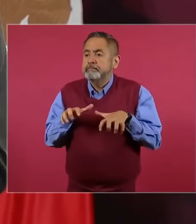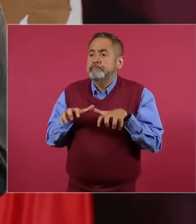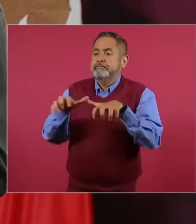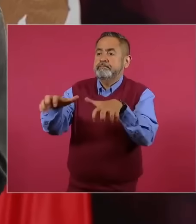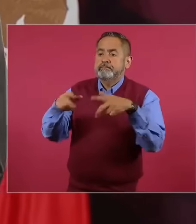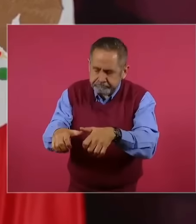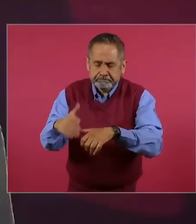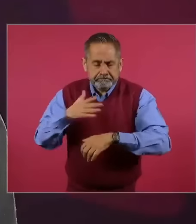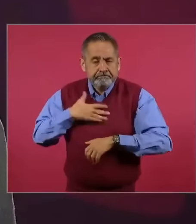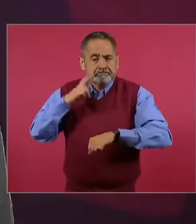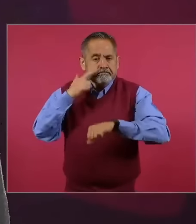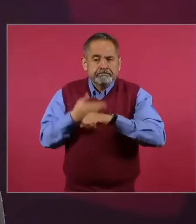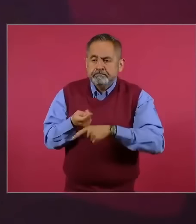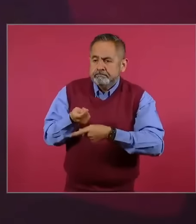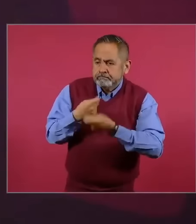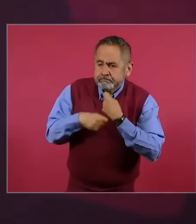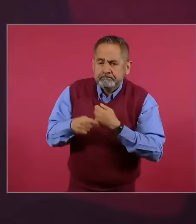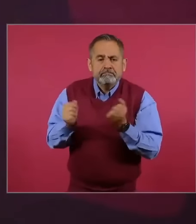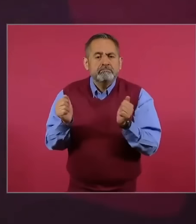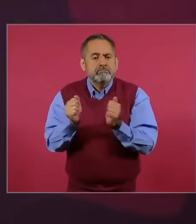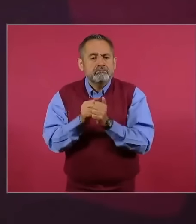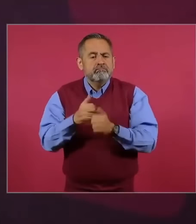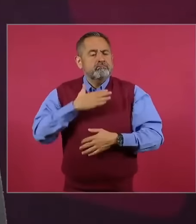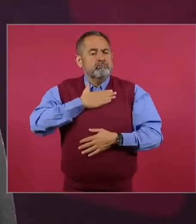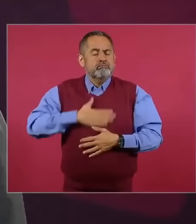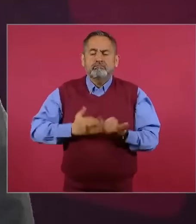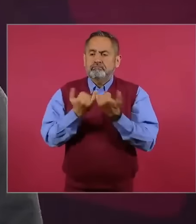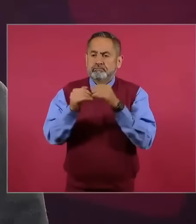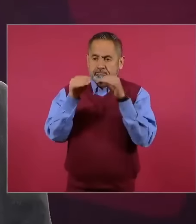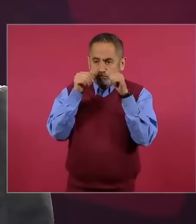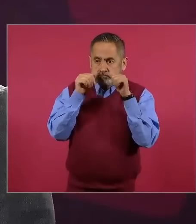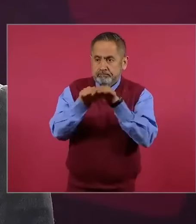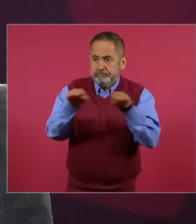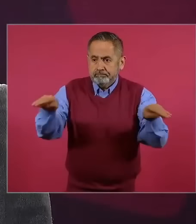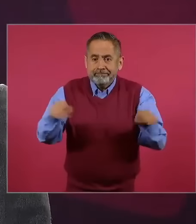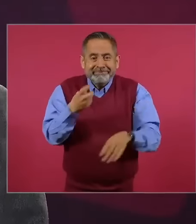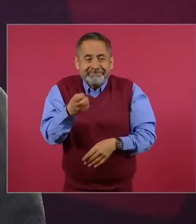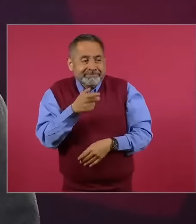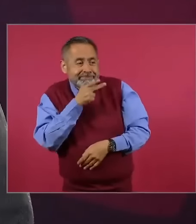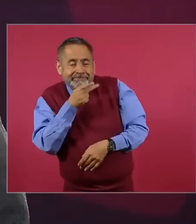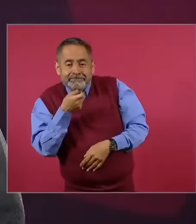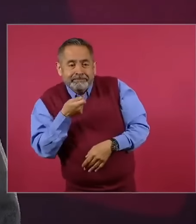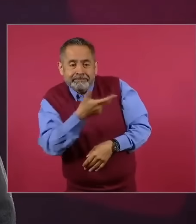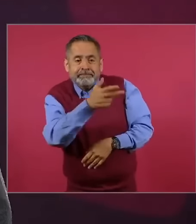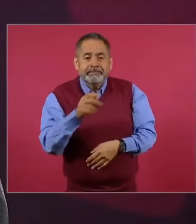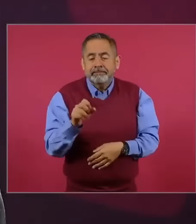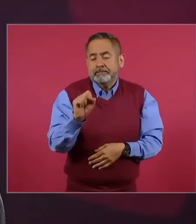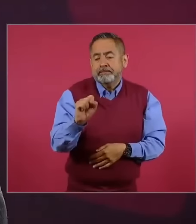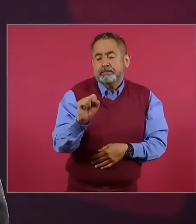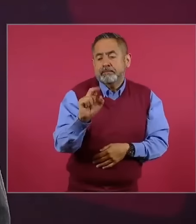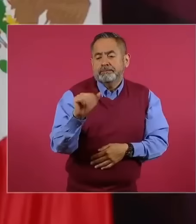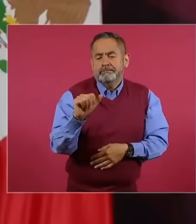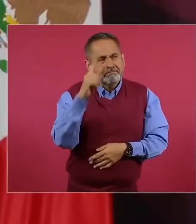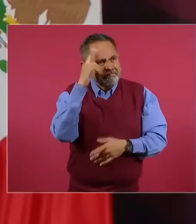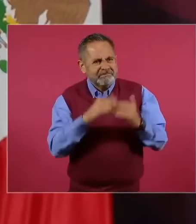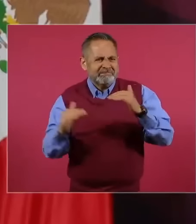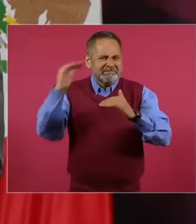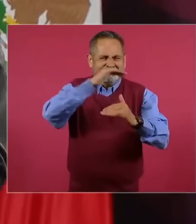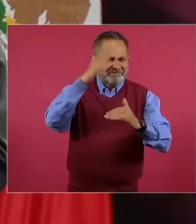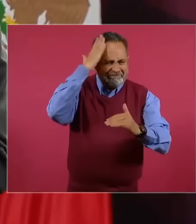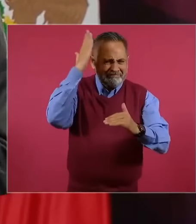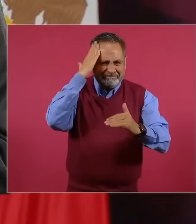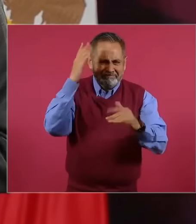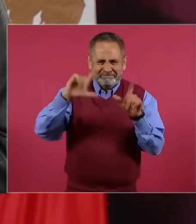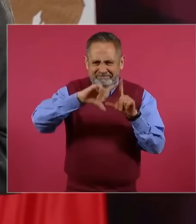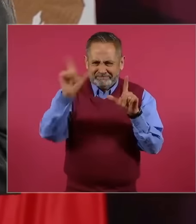función es impartir justicia. Por eso es Suprema Corte de Justicia de la nación. Si no, habría